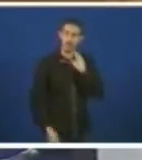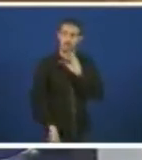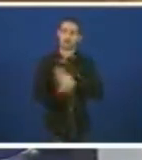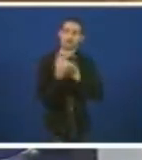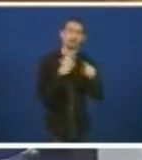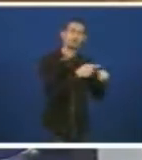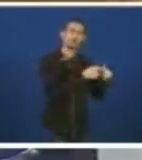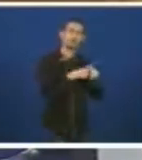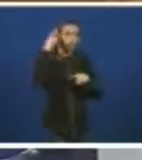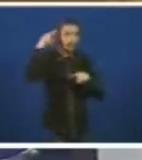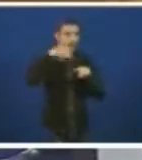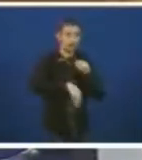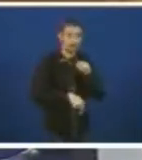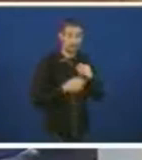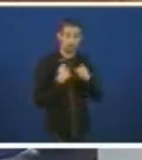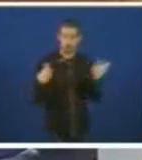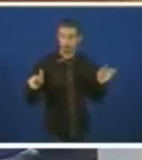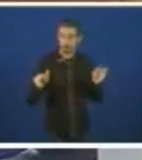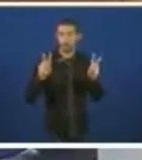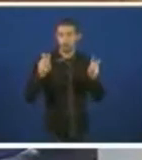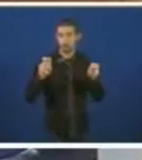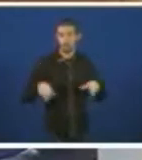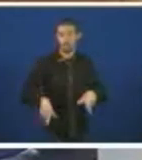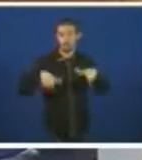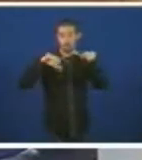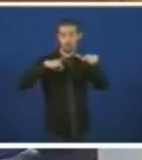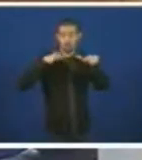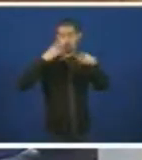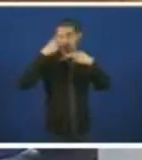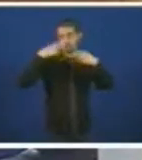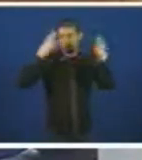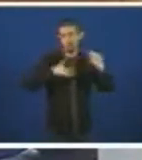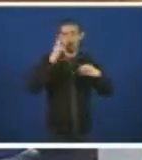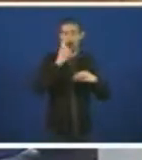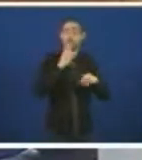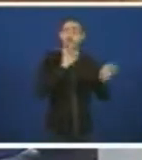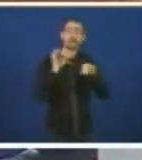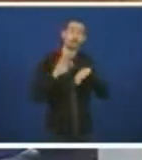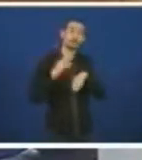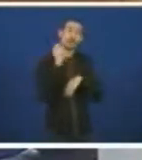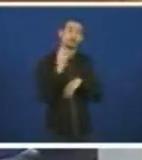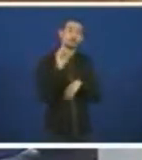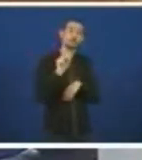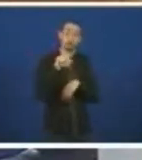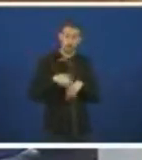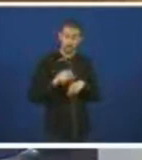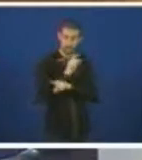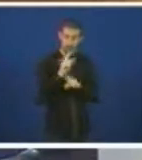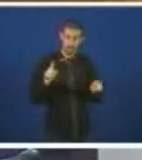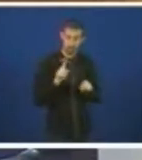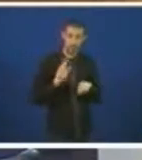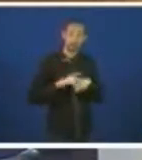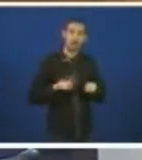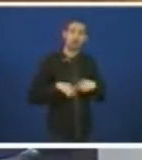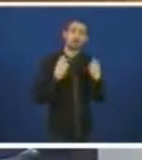apertura do futuro daquela novo hospital público en Vigo que estaba prevista para 2012 destruíra emprego en Povisa.